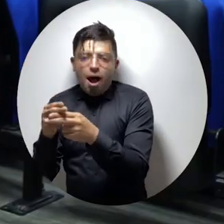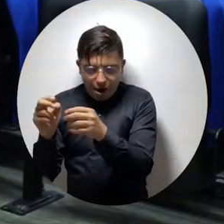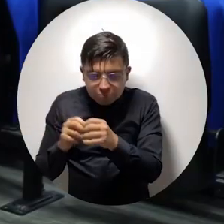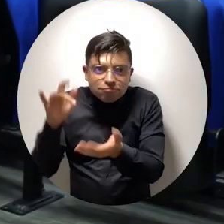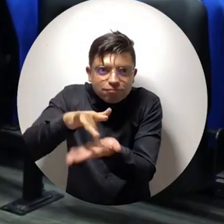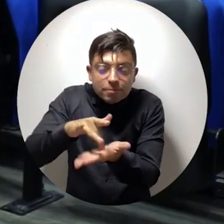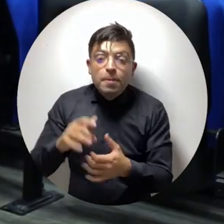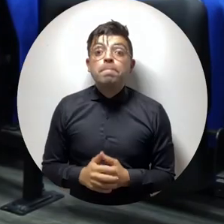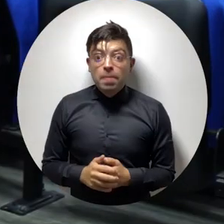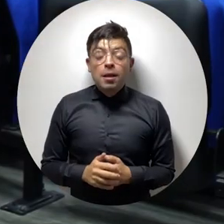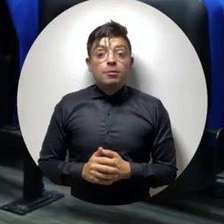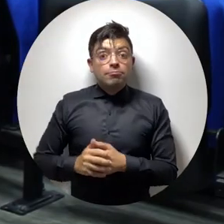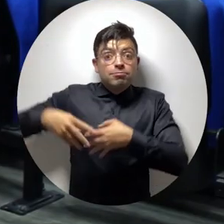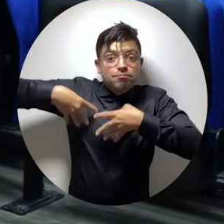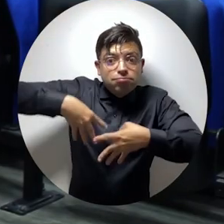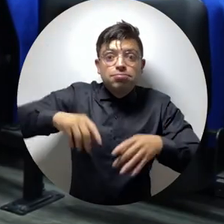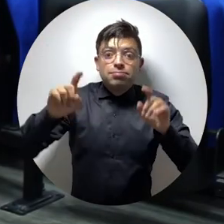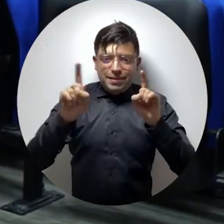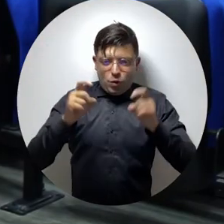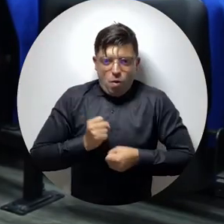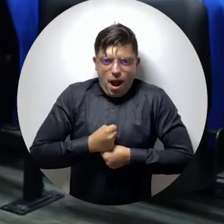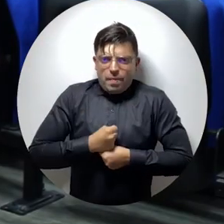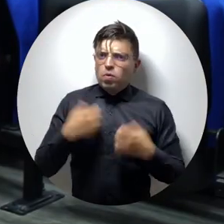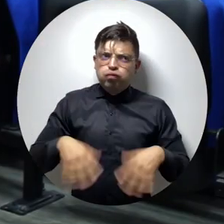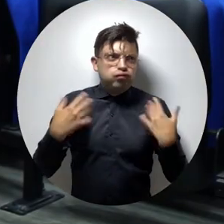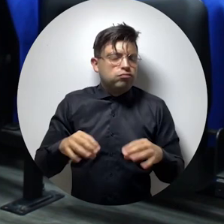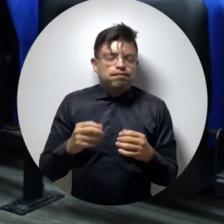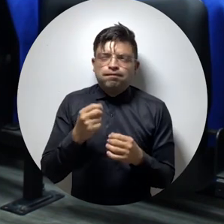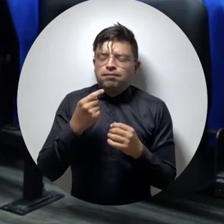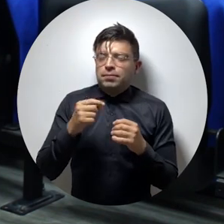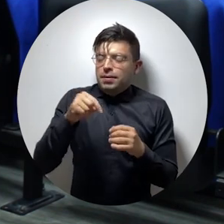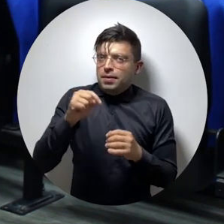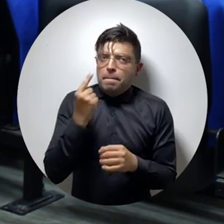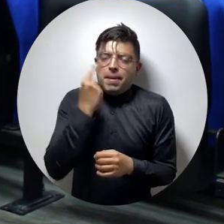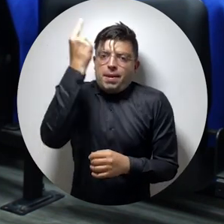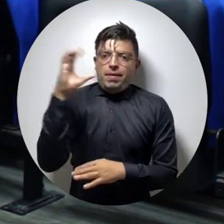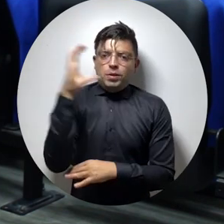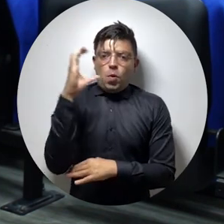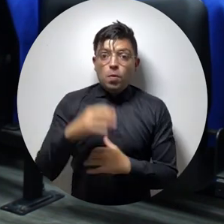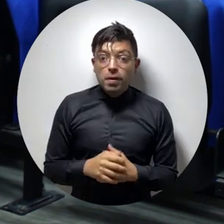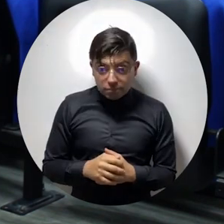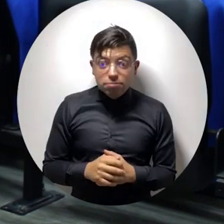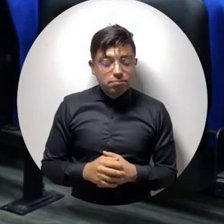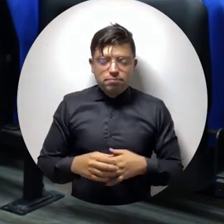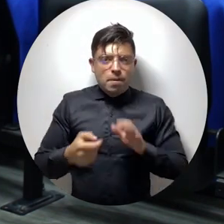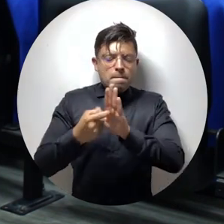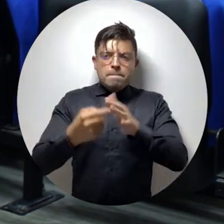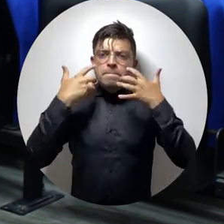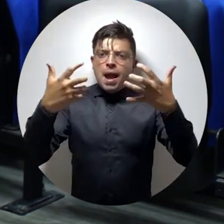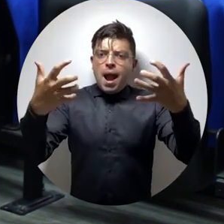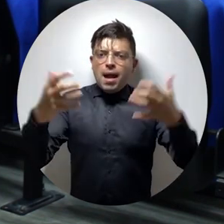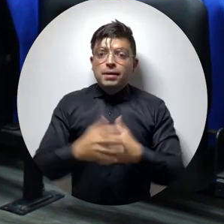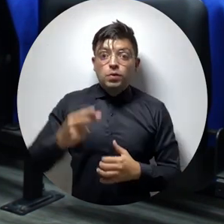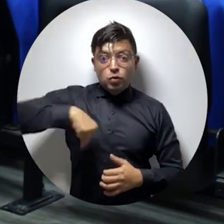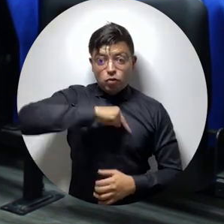Marcha del Hambre fue un fenómeno en Colombia. Nunca, jamás, se había visto un movimiento como el que